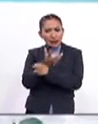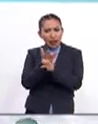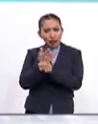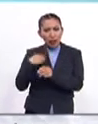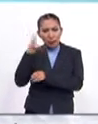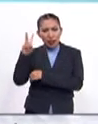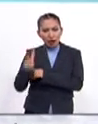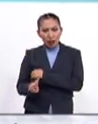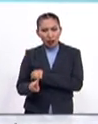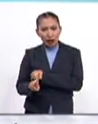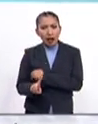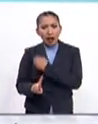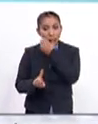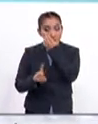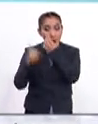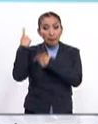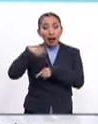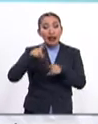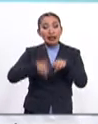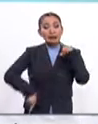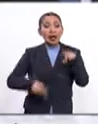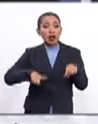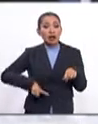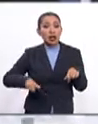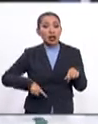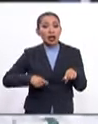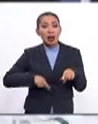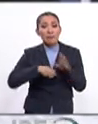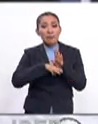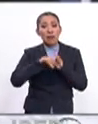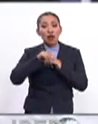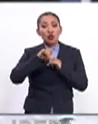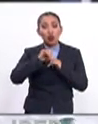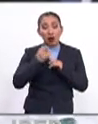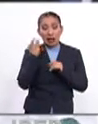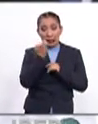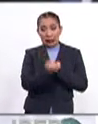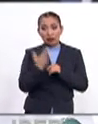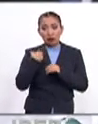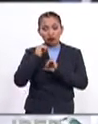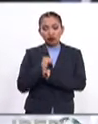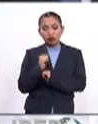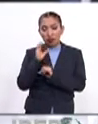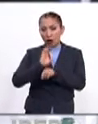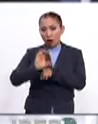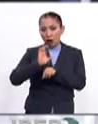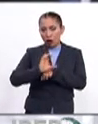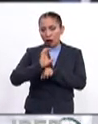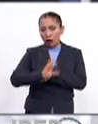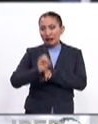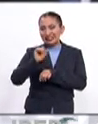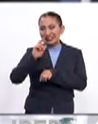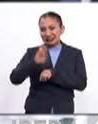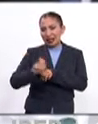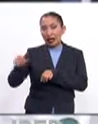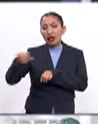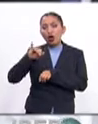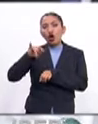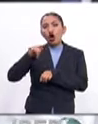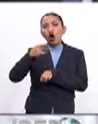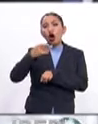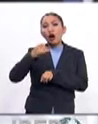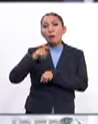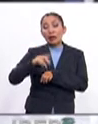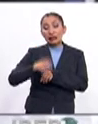en el país sudamericano para derrocar al gobierno del presidente Nicolás Maduro. Ante esto, canciller de Colombia, Carlos Holmes Trujillo,